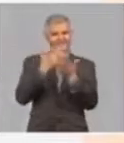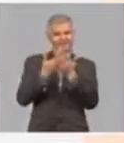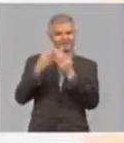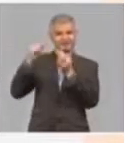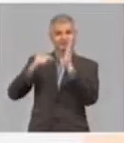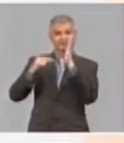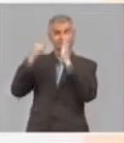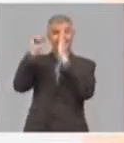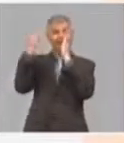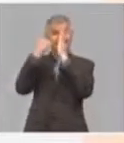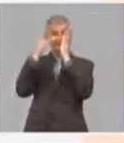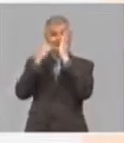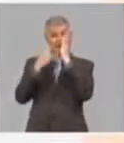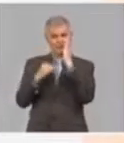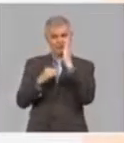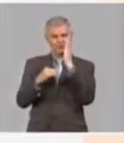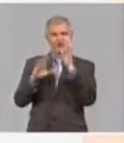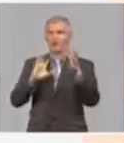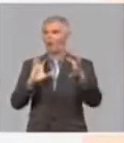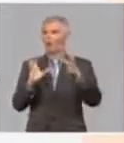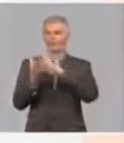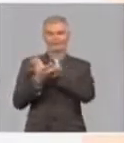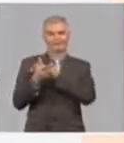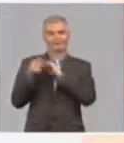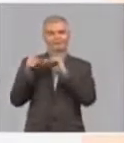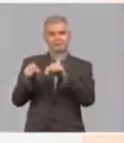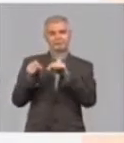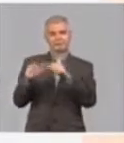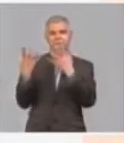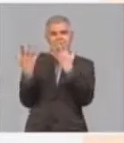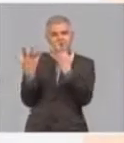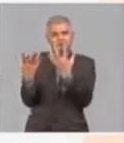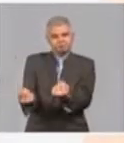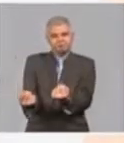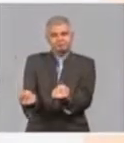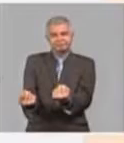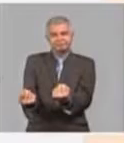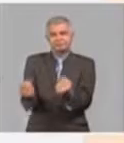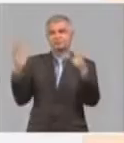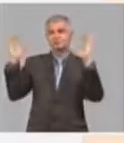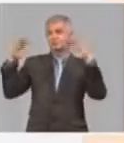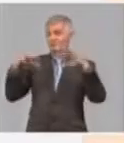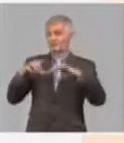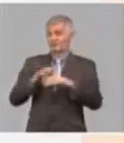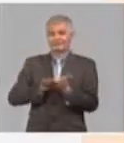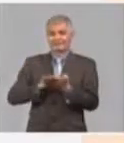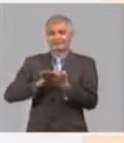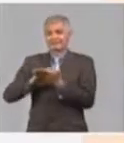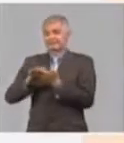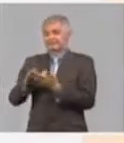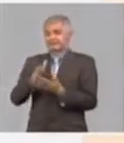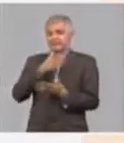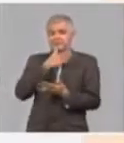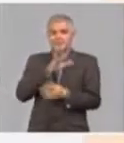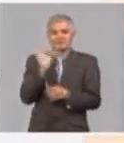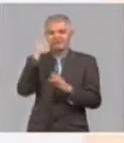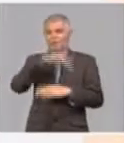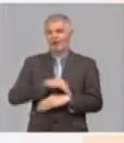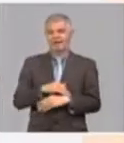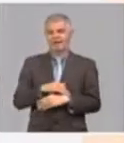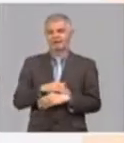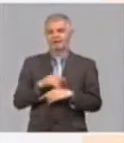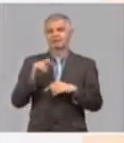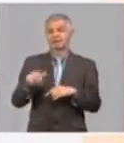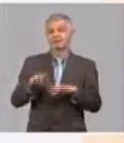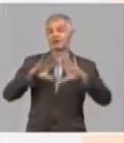digamos, complejos de la presencia de la sequía y bueno, en el territorio nacional acumulaba el